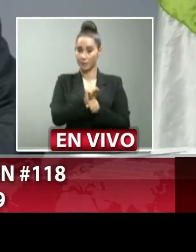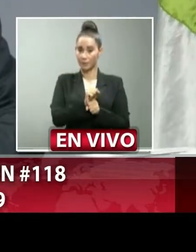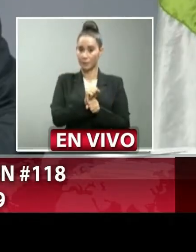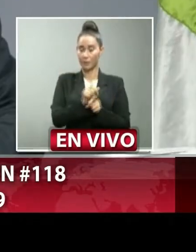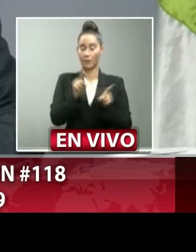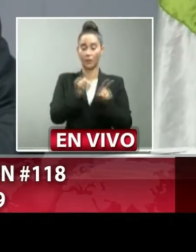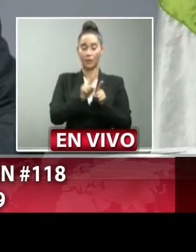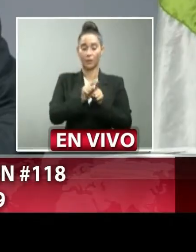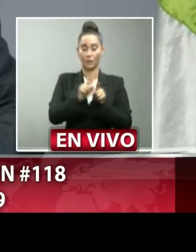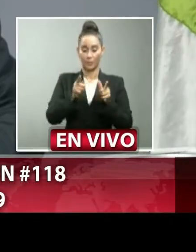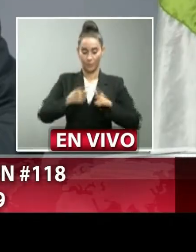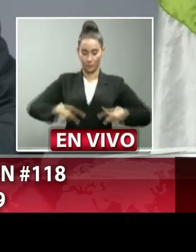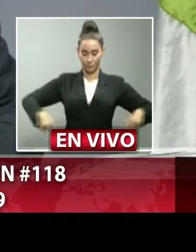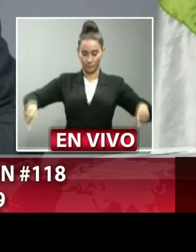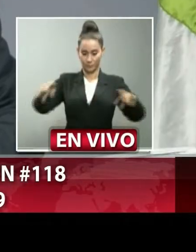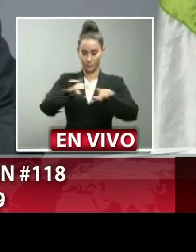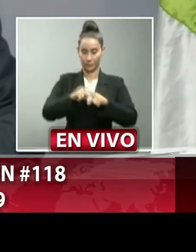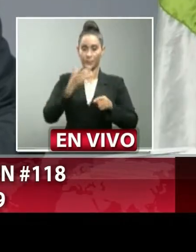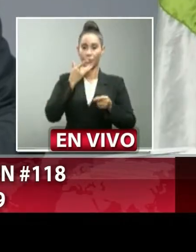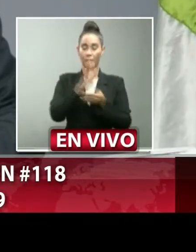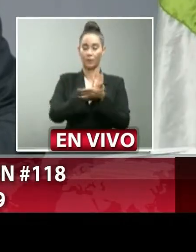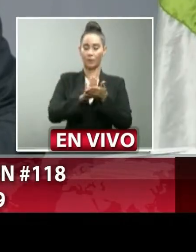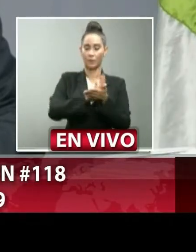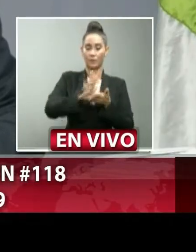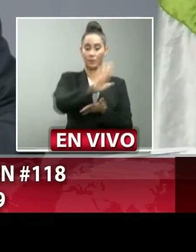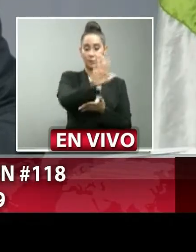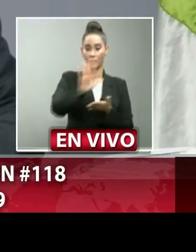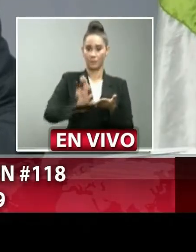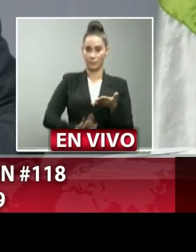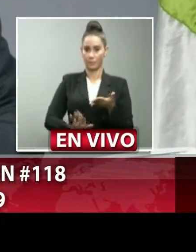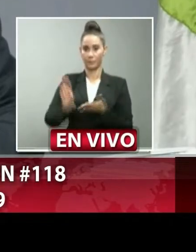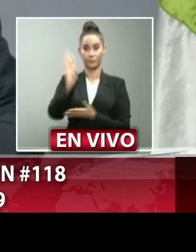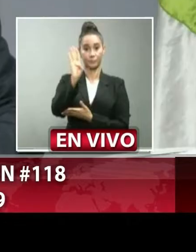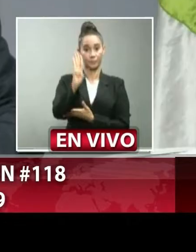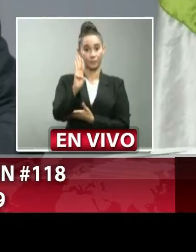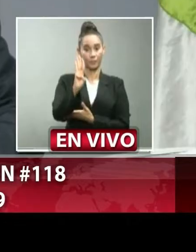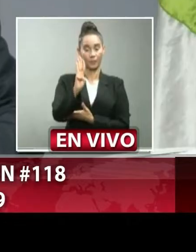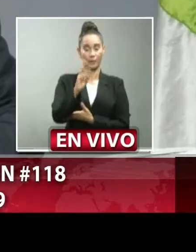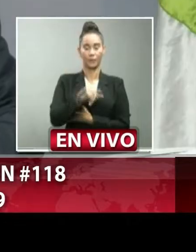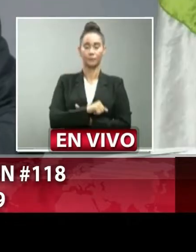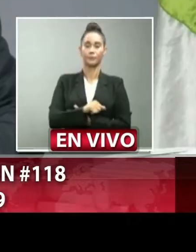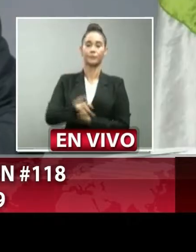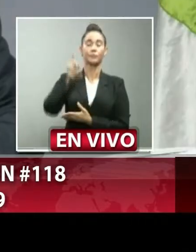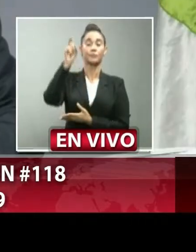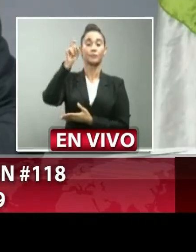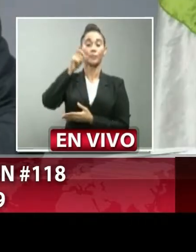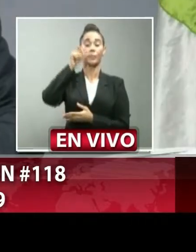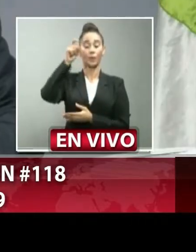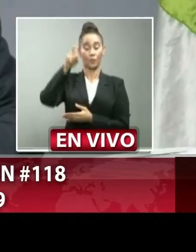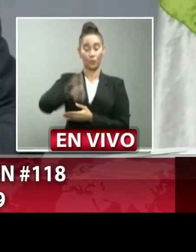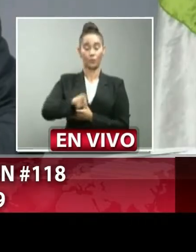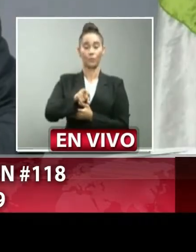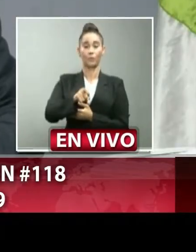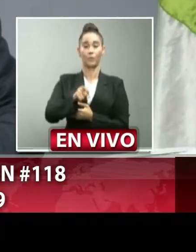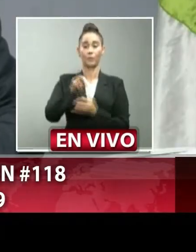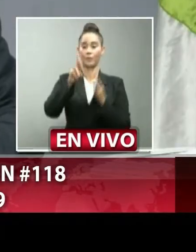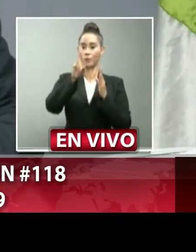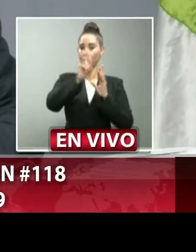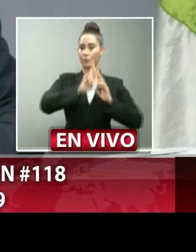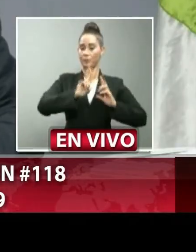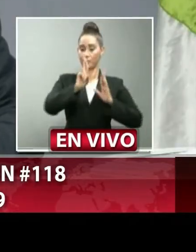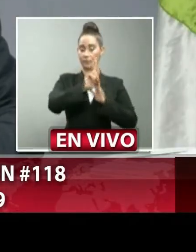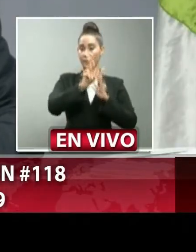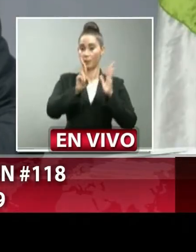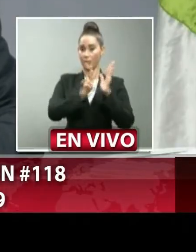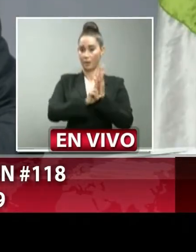como de sus áreas y entornos de trabajo B. Cumplir con las normas relativas a control sanitario